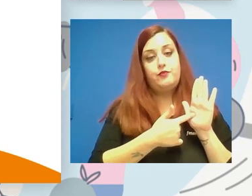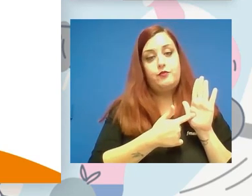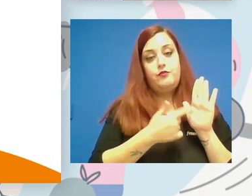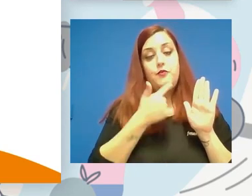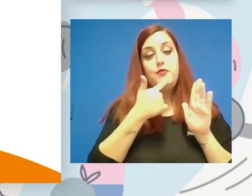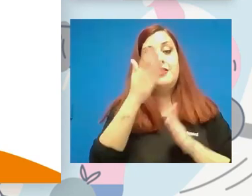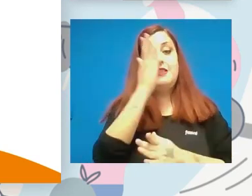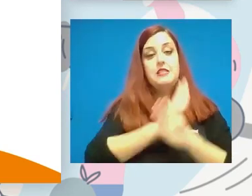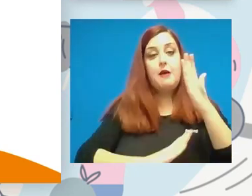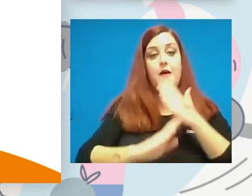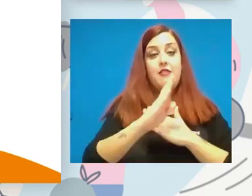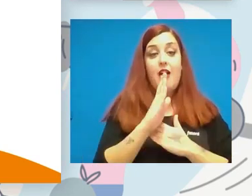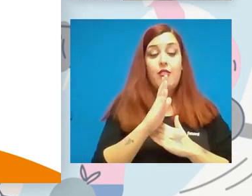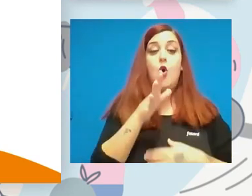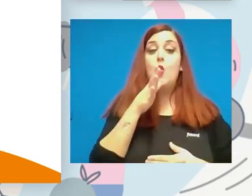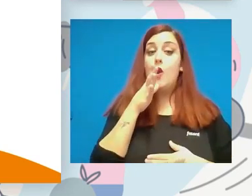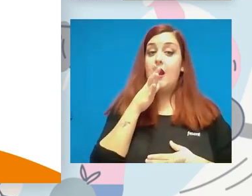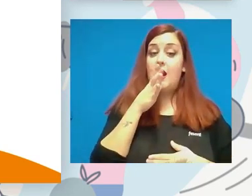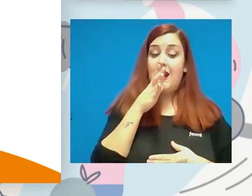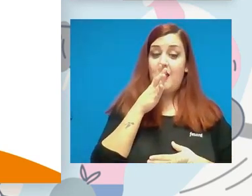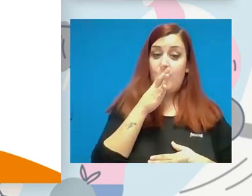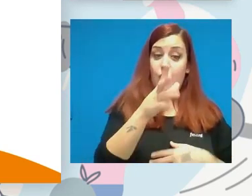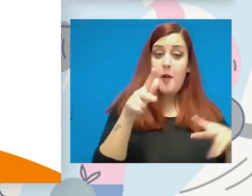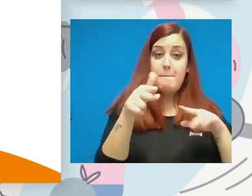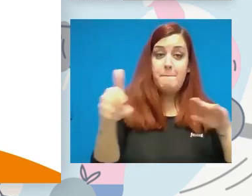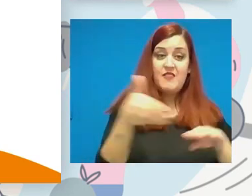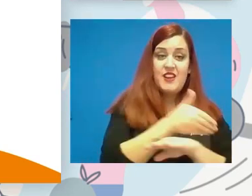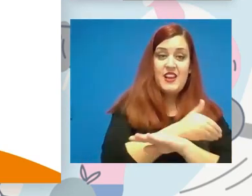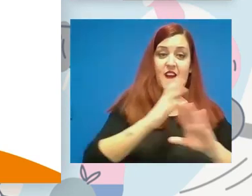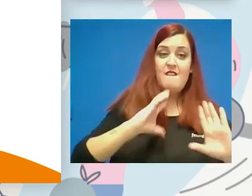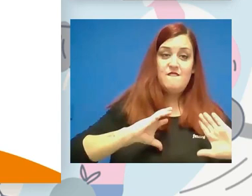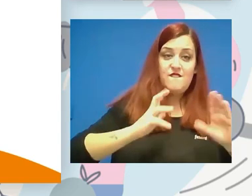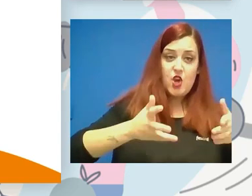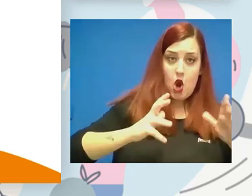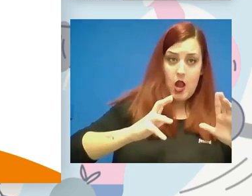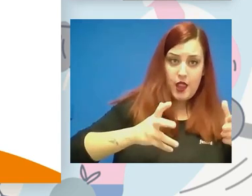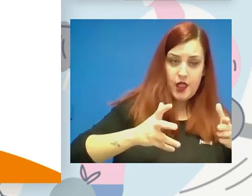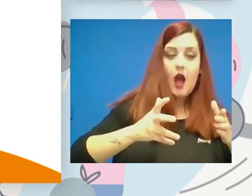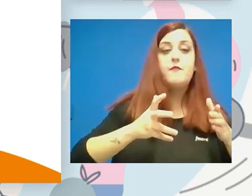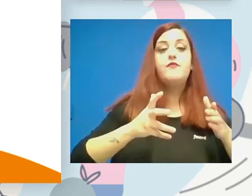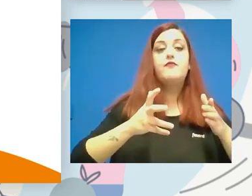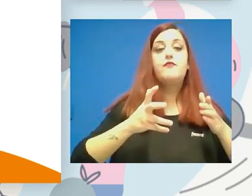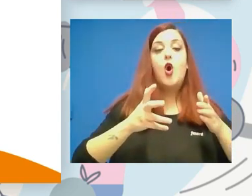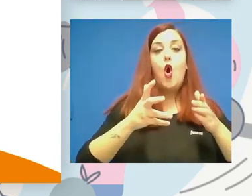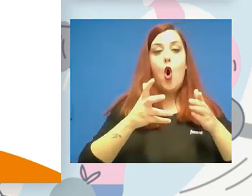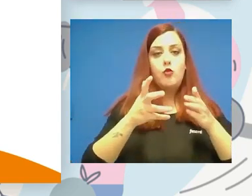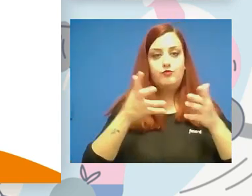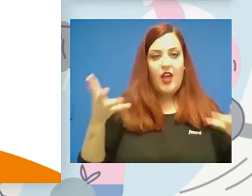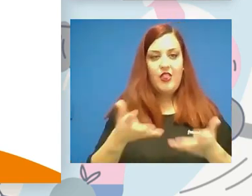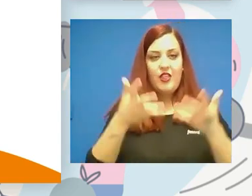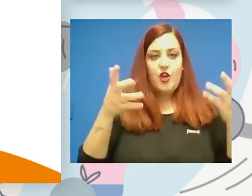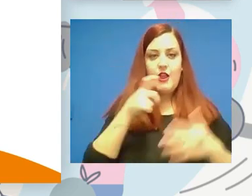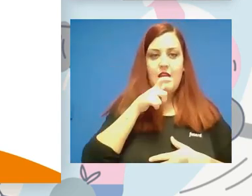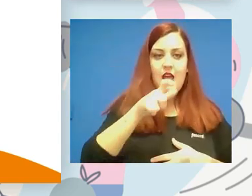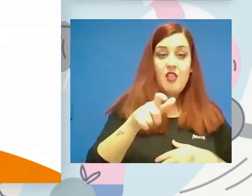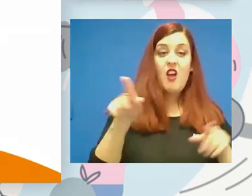discapacidad como una de las razones sobre las que prevenir la violencia, discriminación o incitación al odio, junto a otras razones como el sexo,